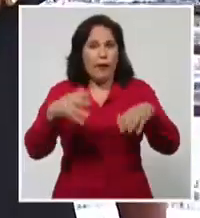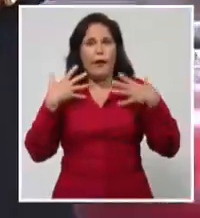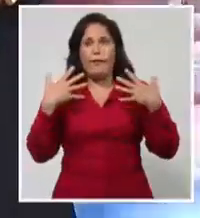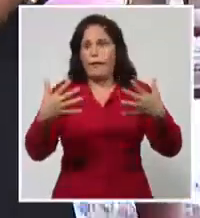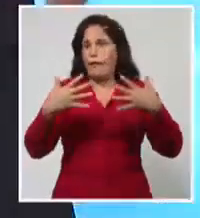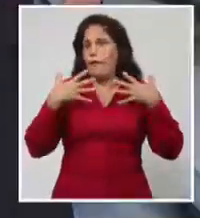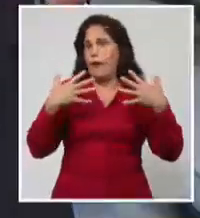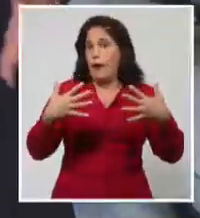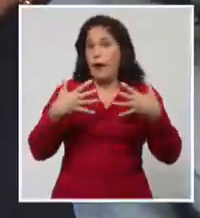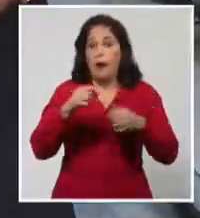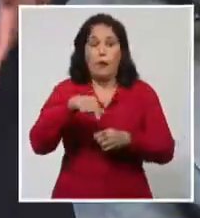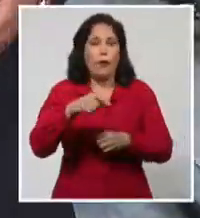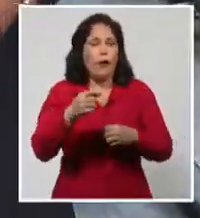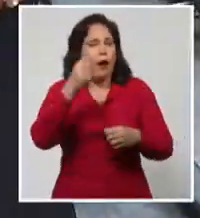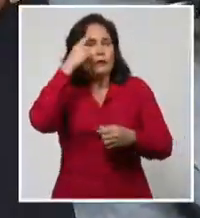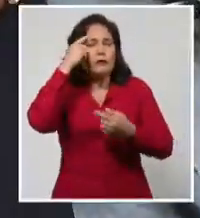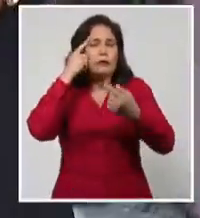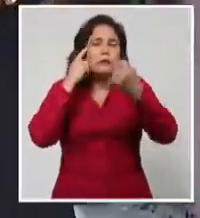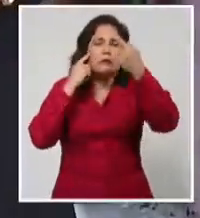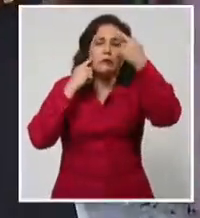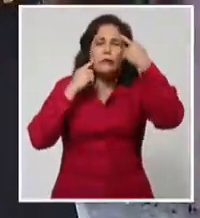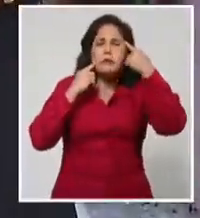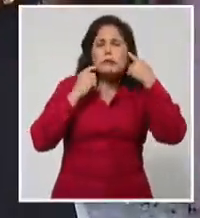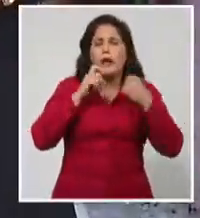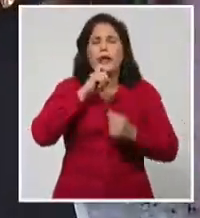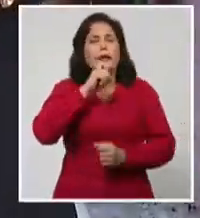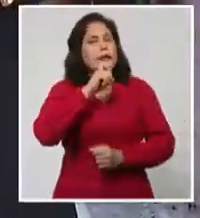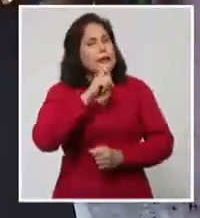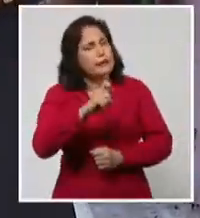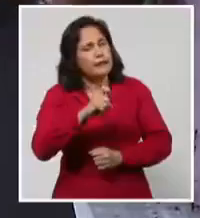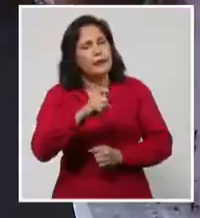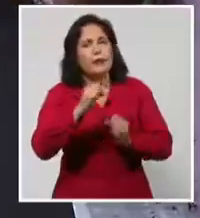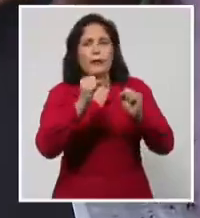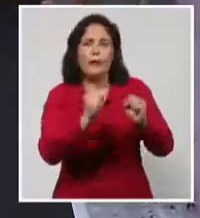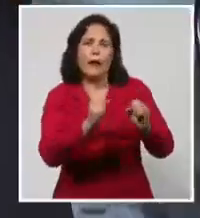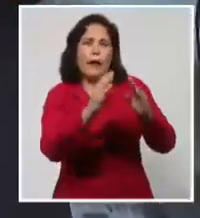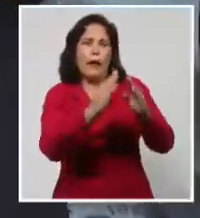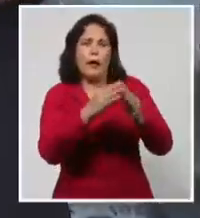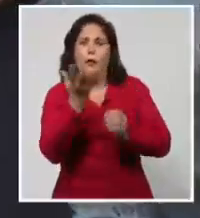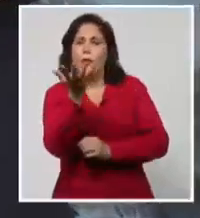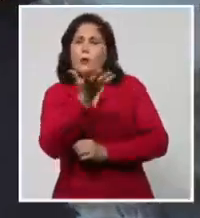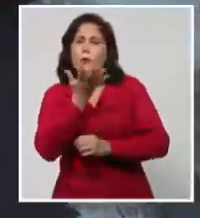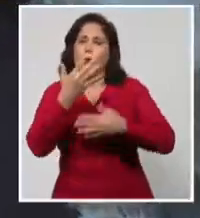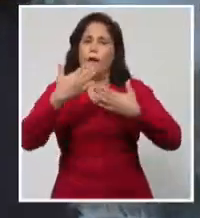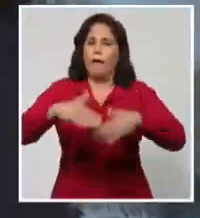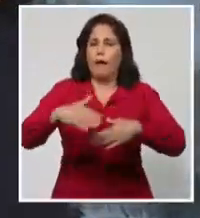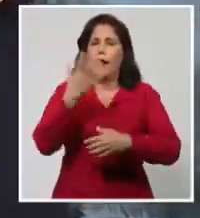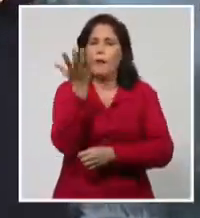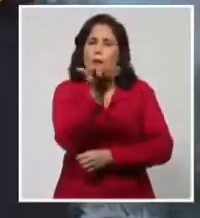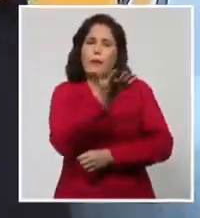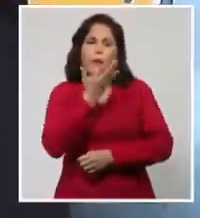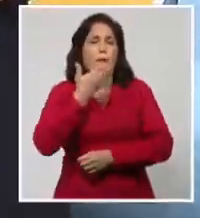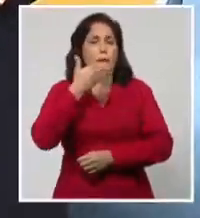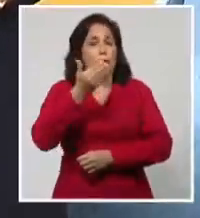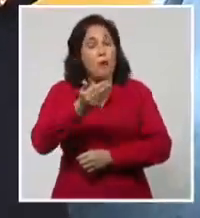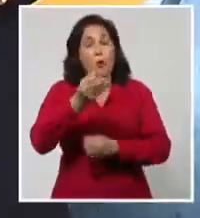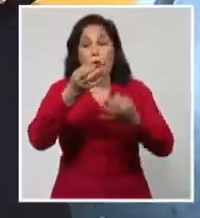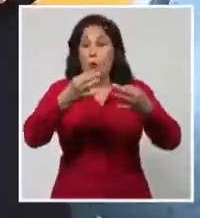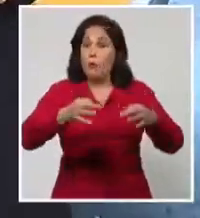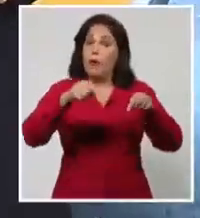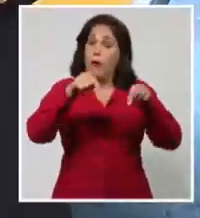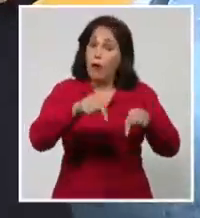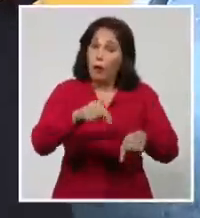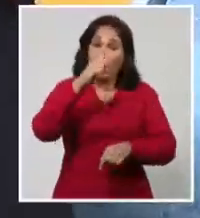caribeño, cuando el calor nos hace soportar menos las horas en casa, cuando ya habíamos saboreado la nueva normalidad, los